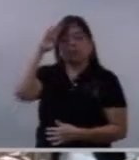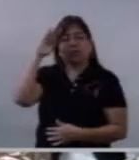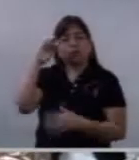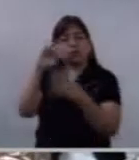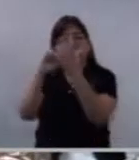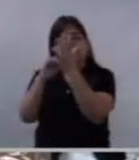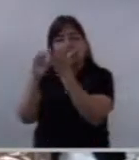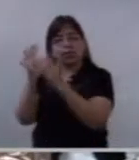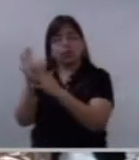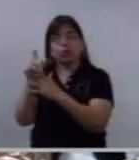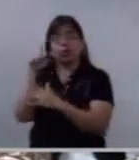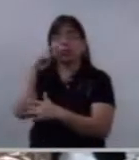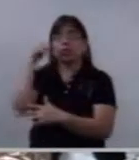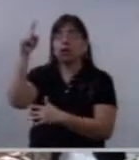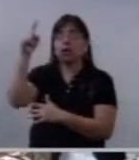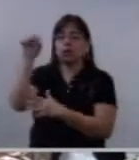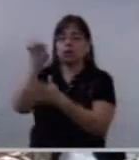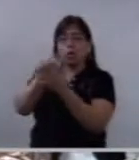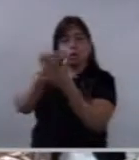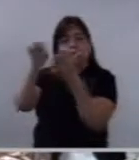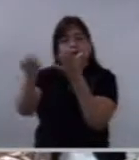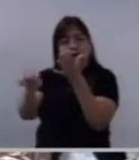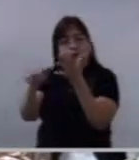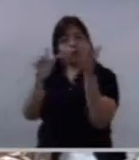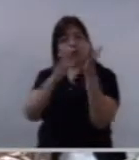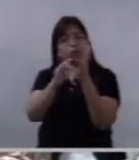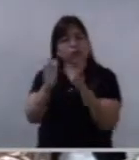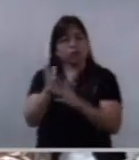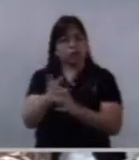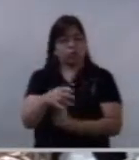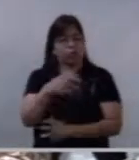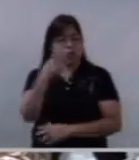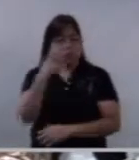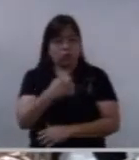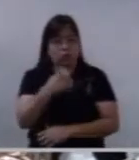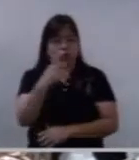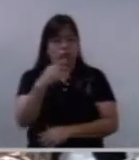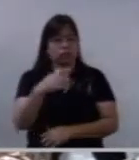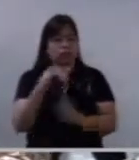ejemplo. Por eso Él le dice a Pedro,